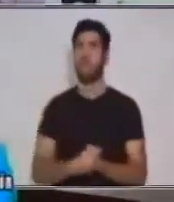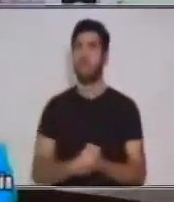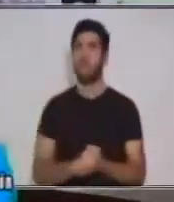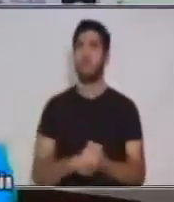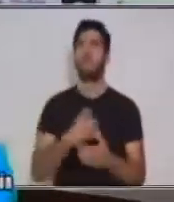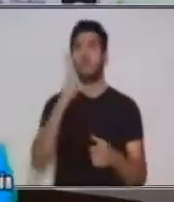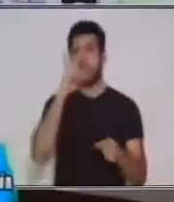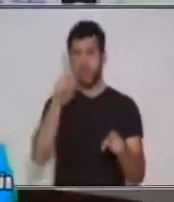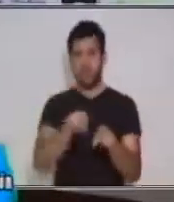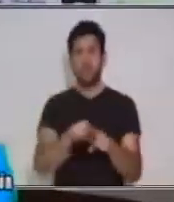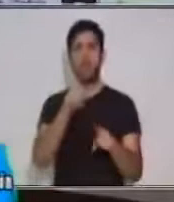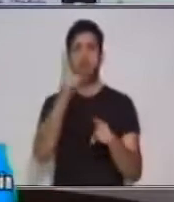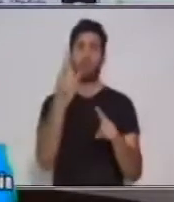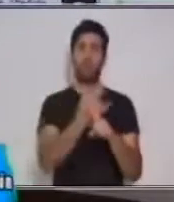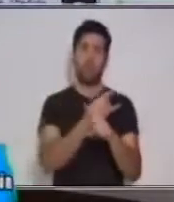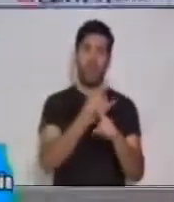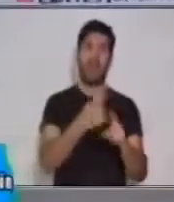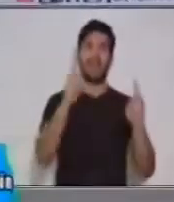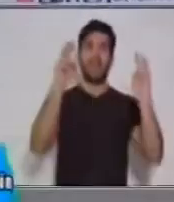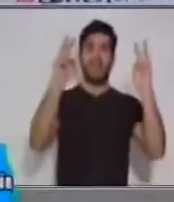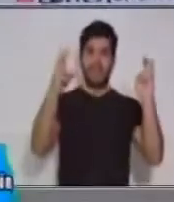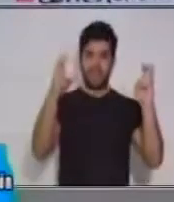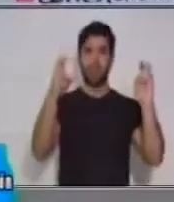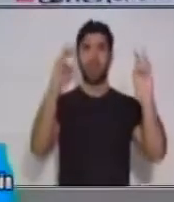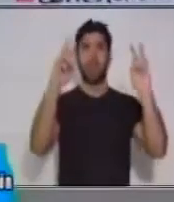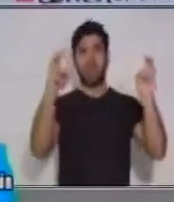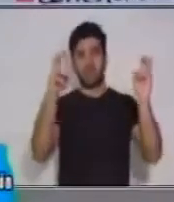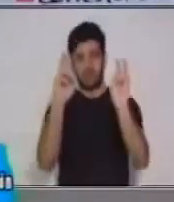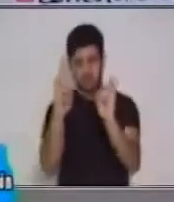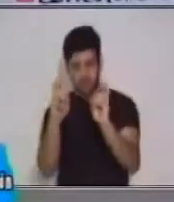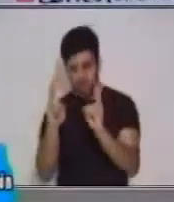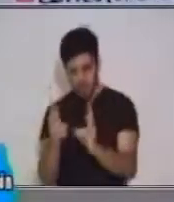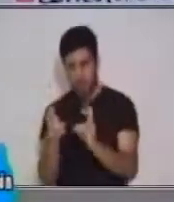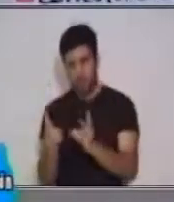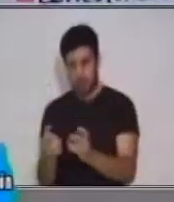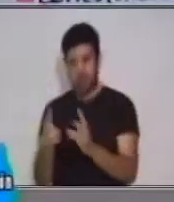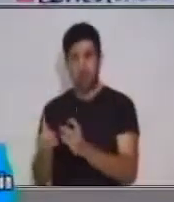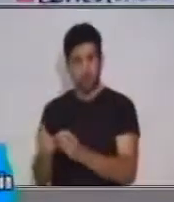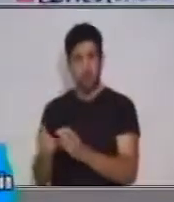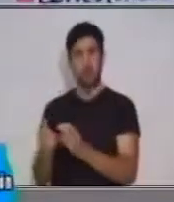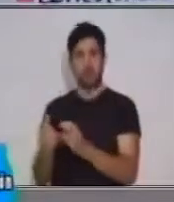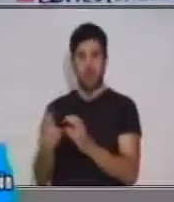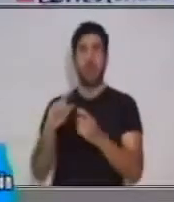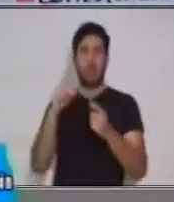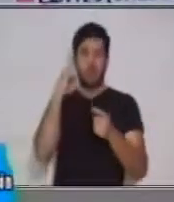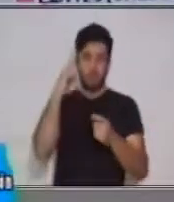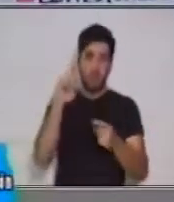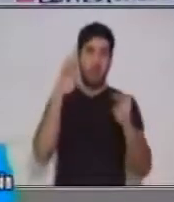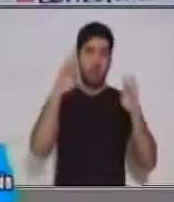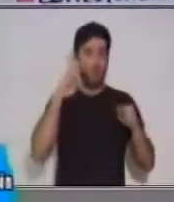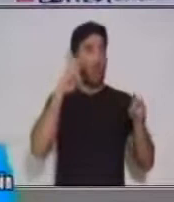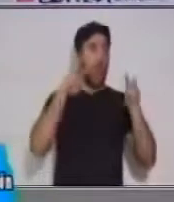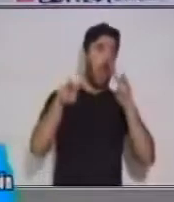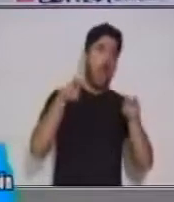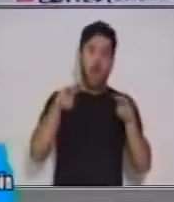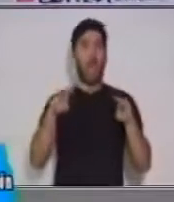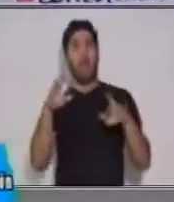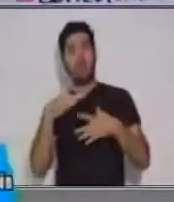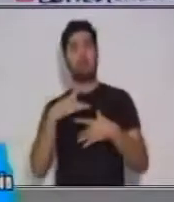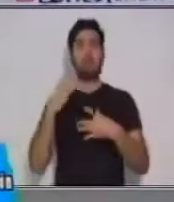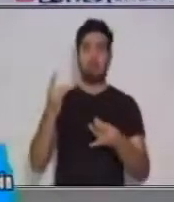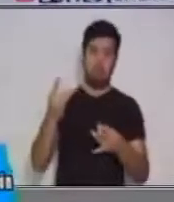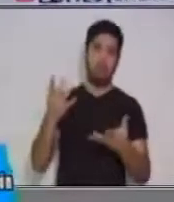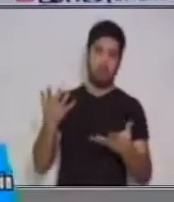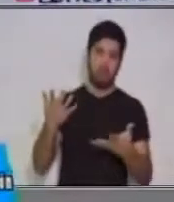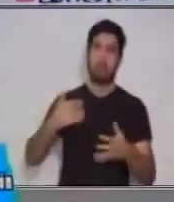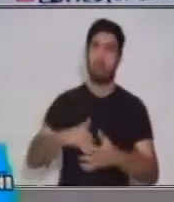utilice títulos y subtítulos para poder separar y sea atractivo al lector. los párrafos no